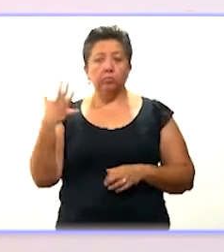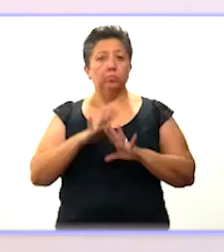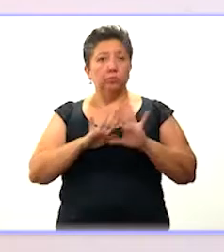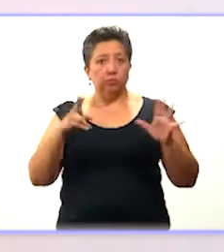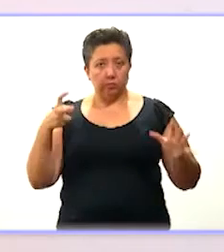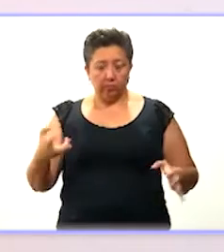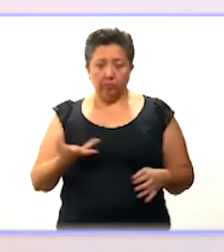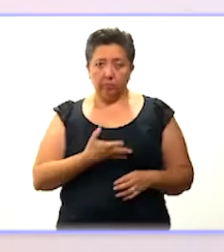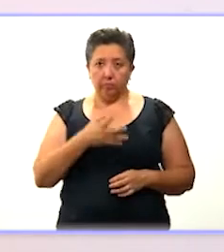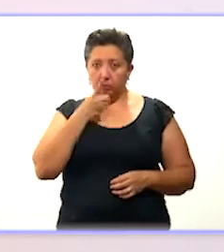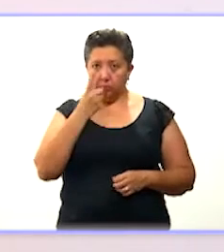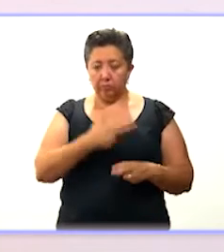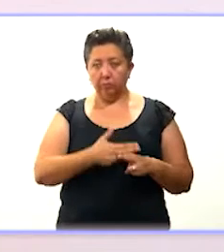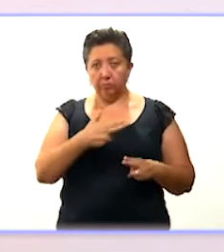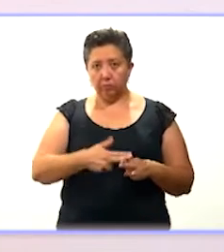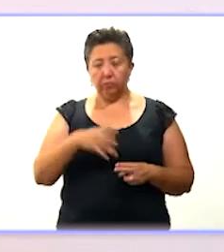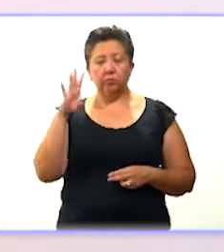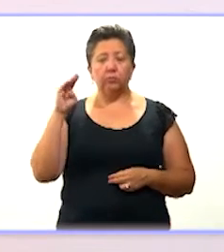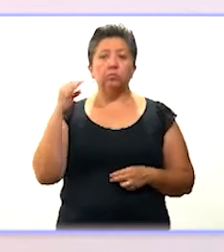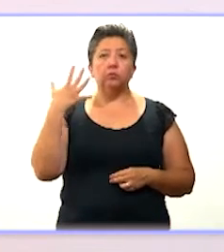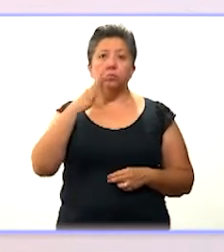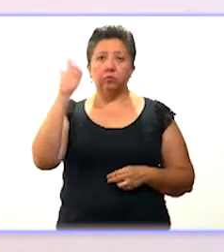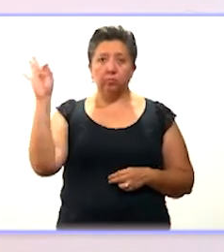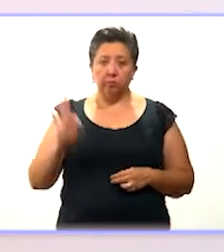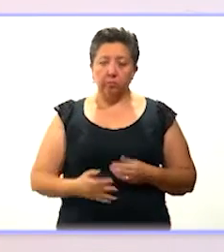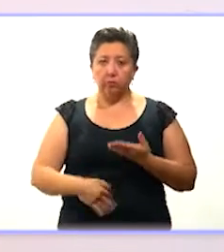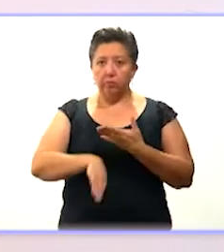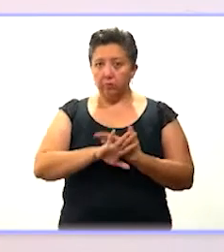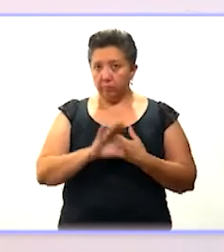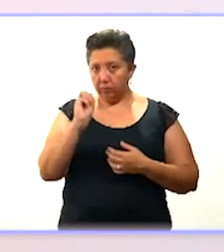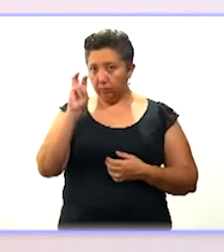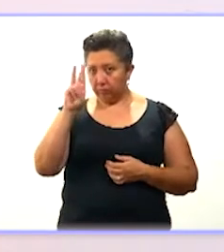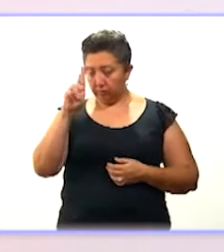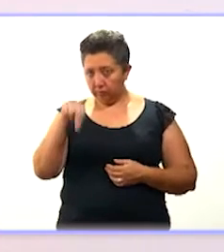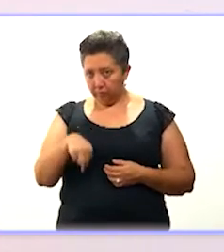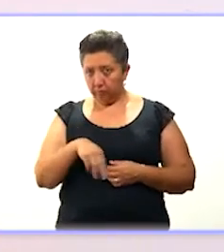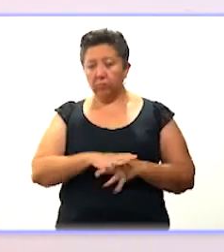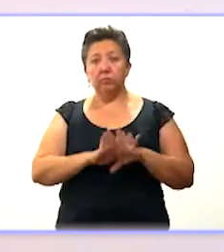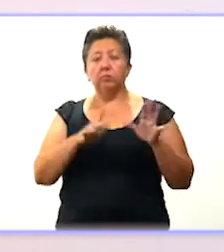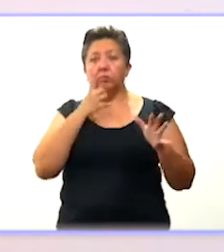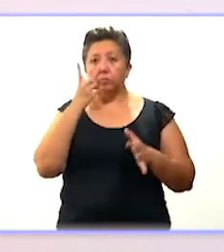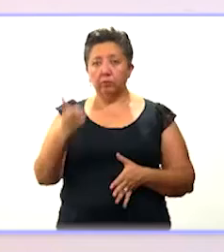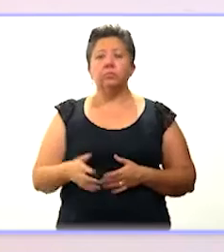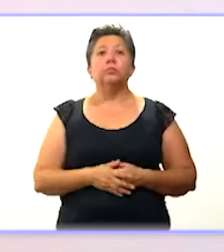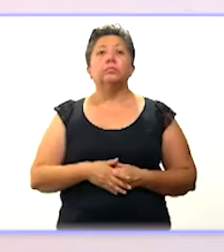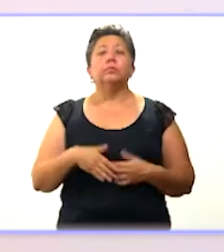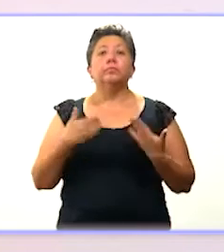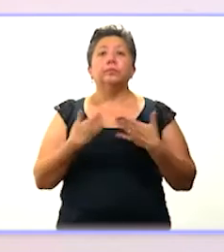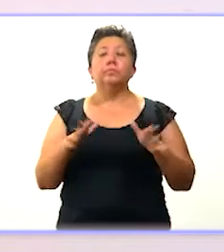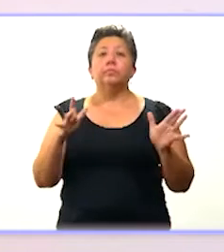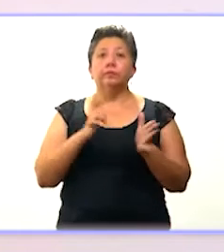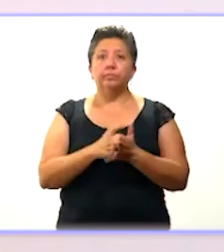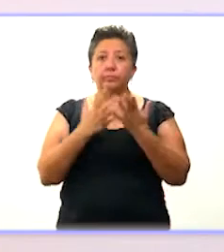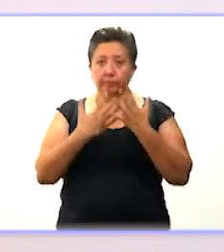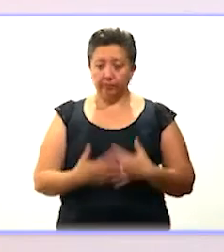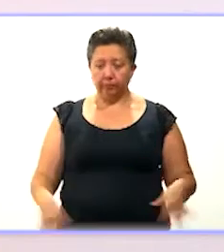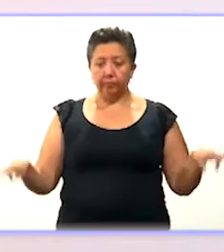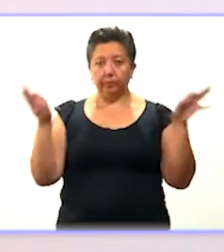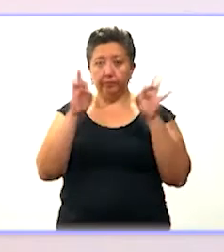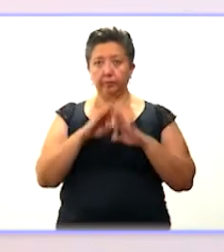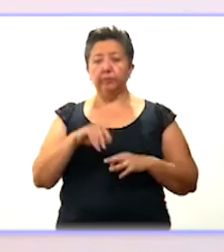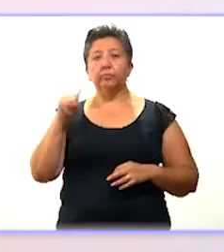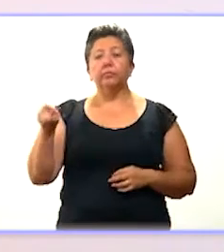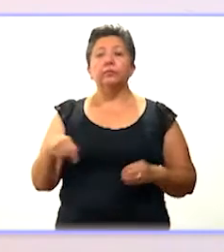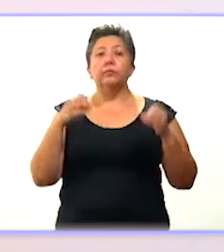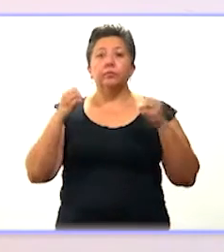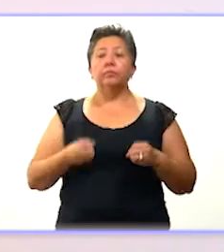ya que estos tienen una cobertura hasta del 95% contra la variable Omicron. Como se ha señalado, en la repertura económica, los datos